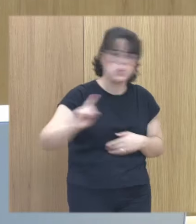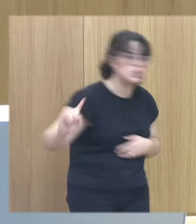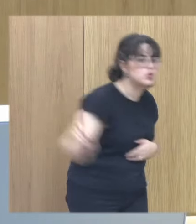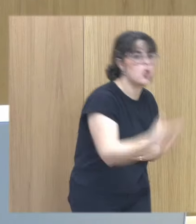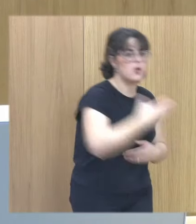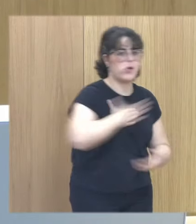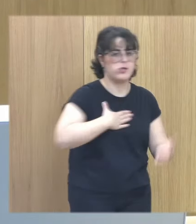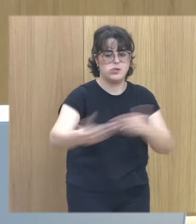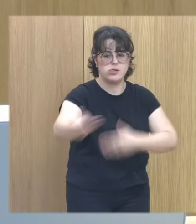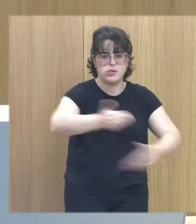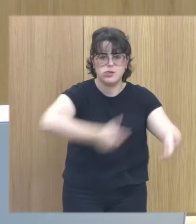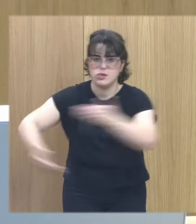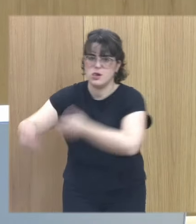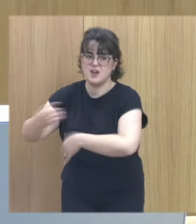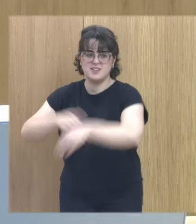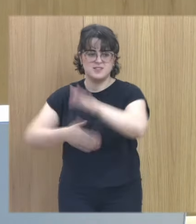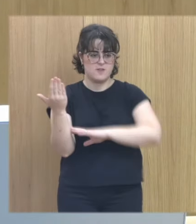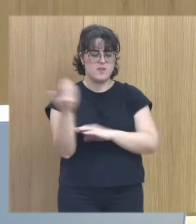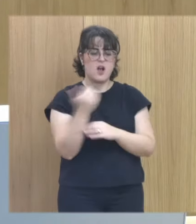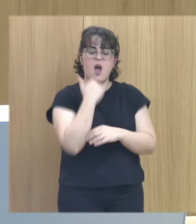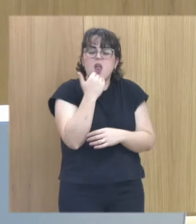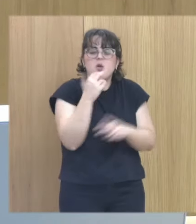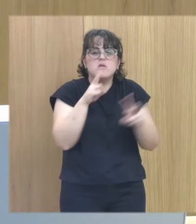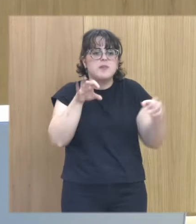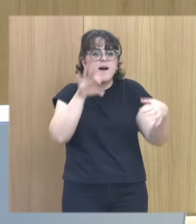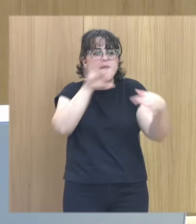entonces uno no tiene esto no es una cuestión de